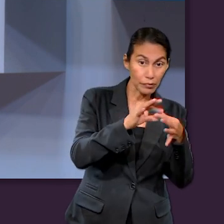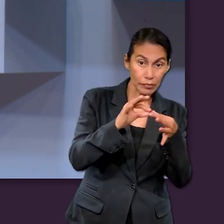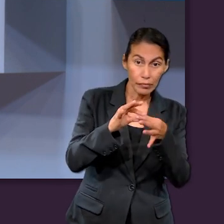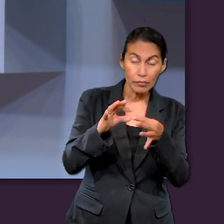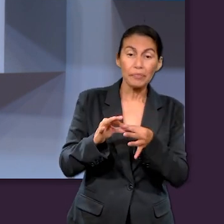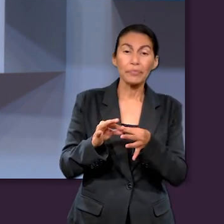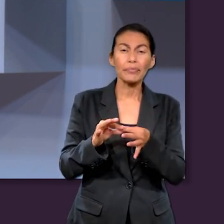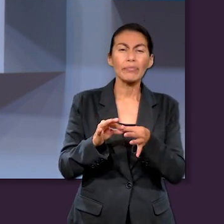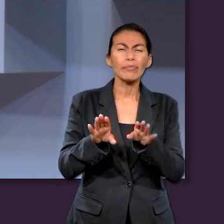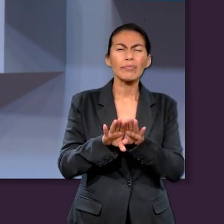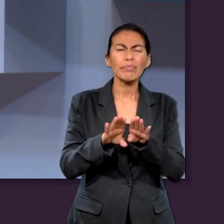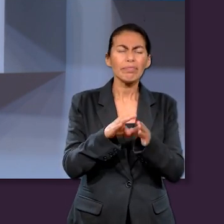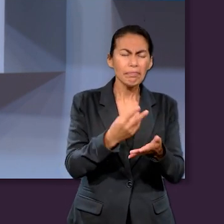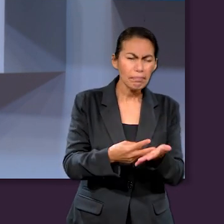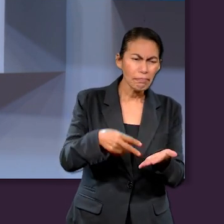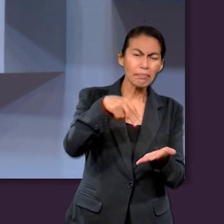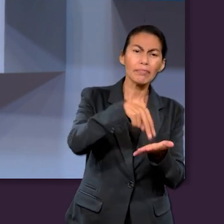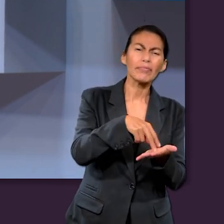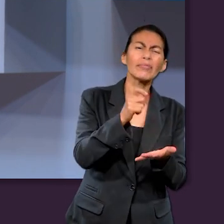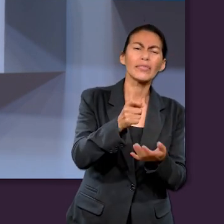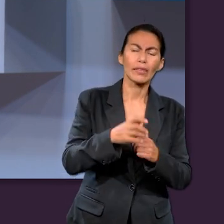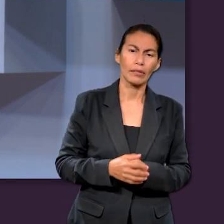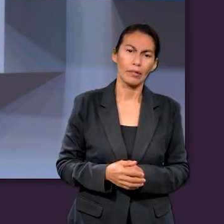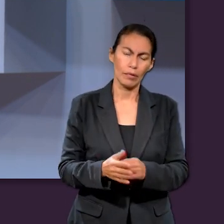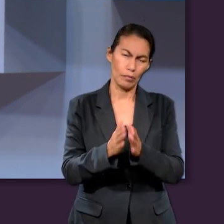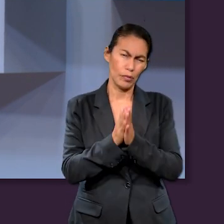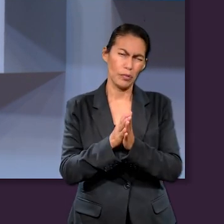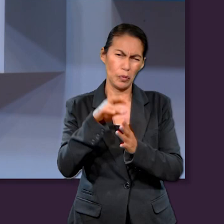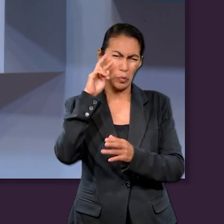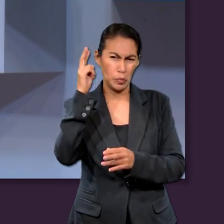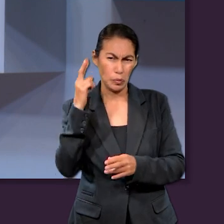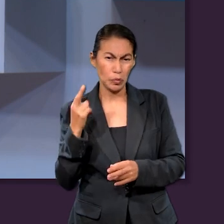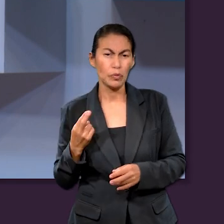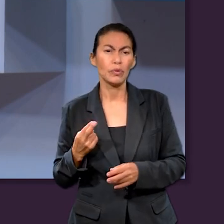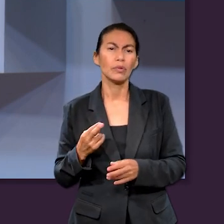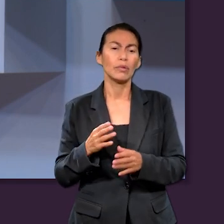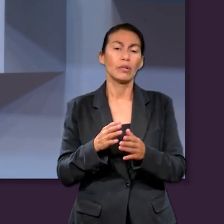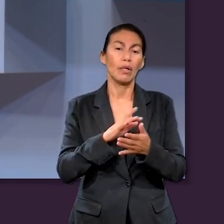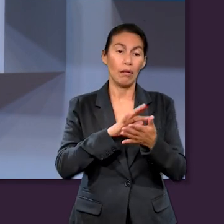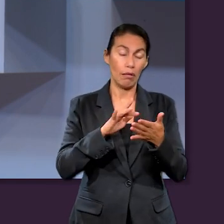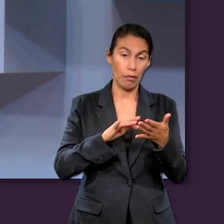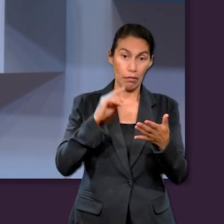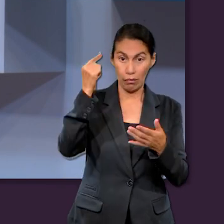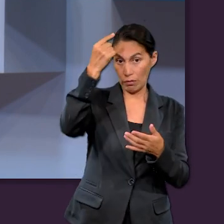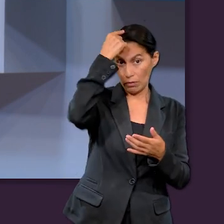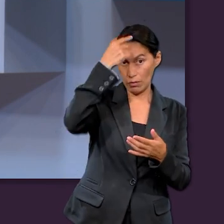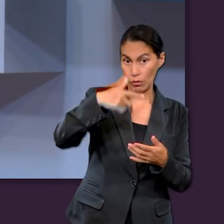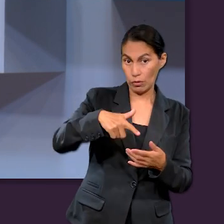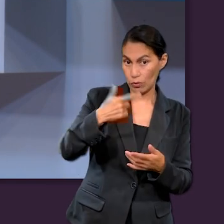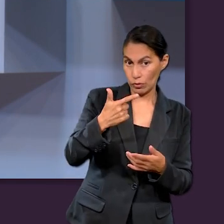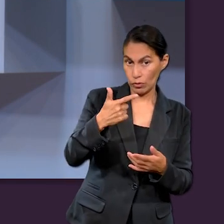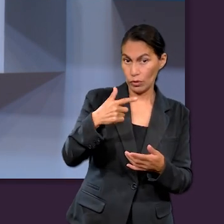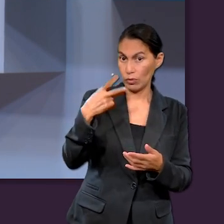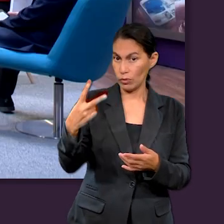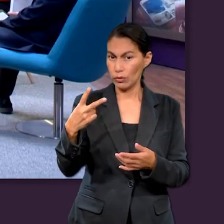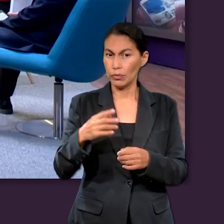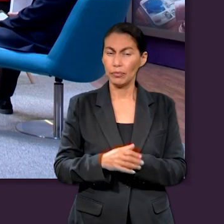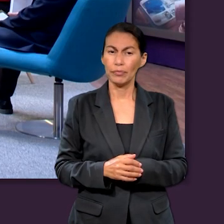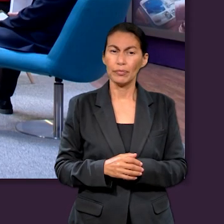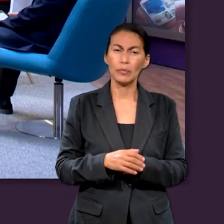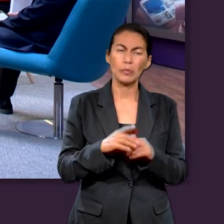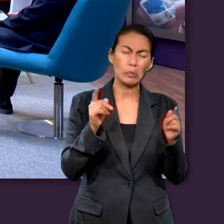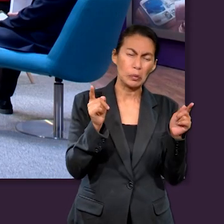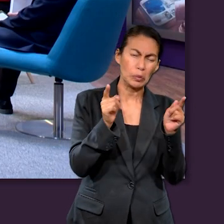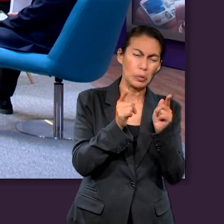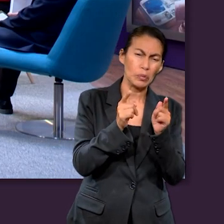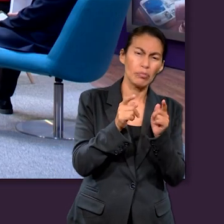acerca de la resurrección. Ruth, ¿podrías ayudarnos a leer Daniel 12.2? Y para decirnos